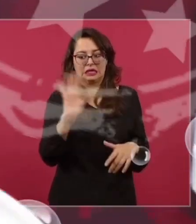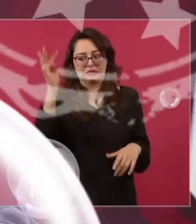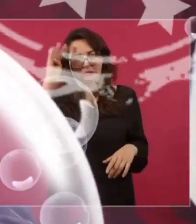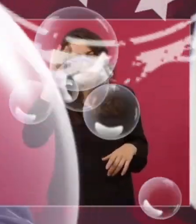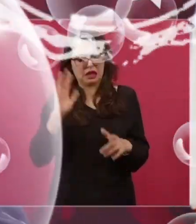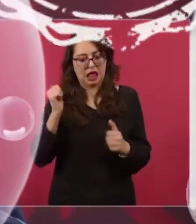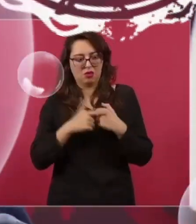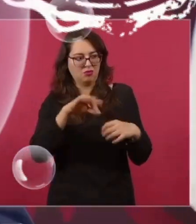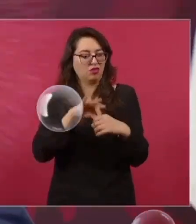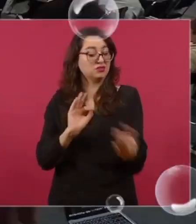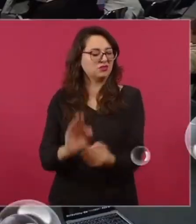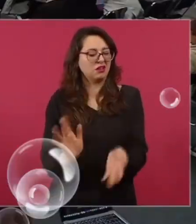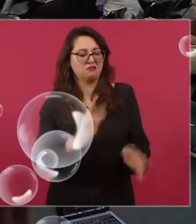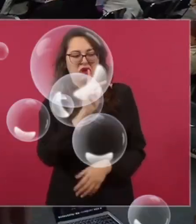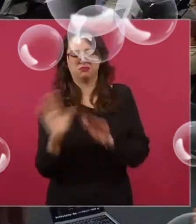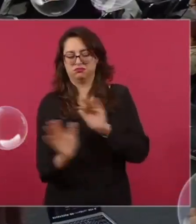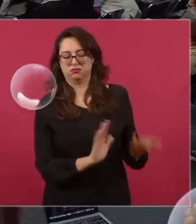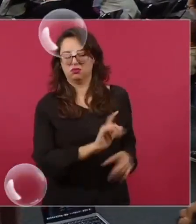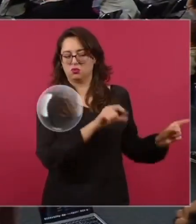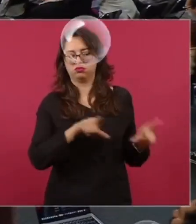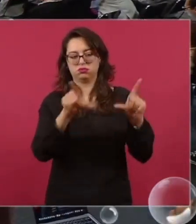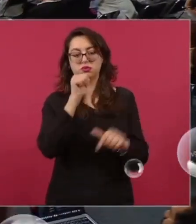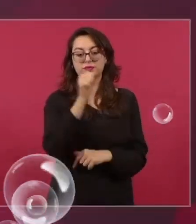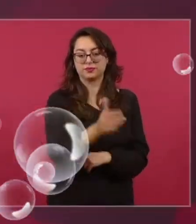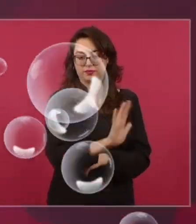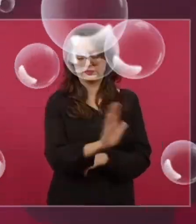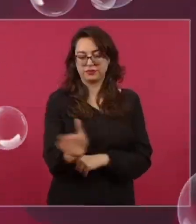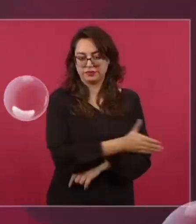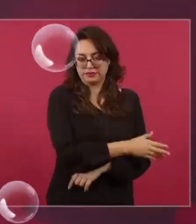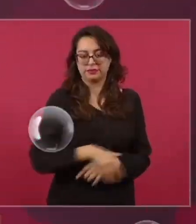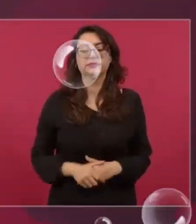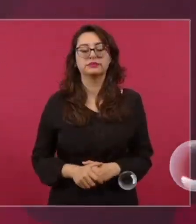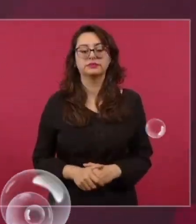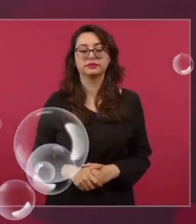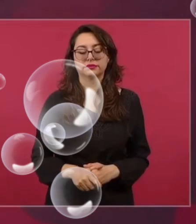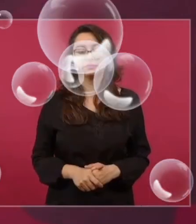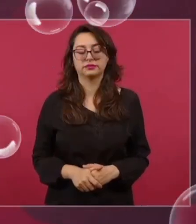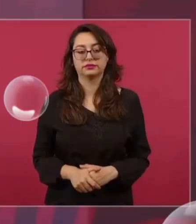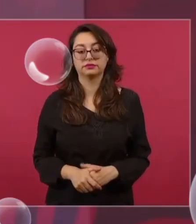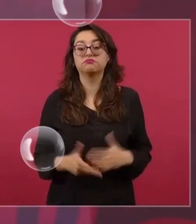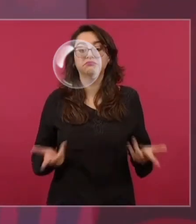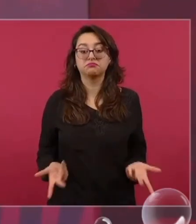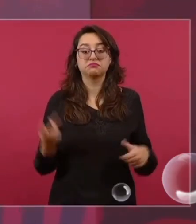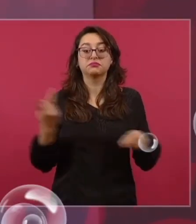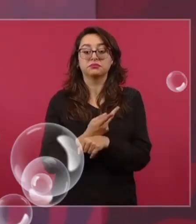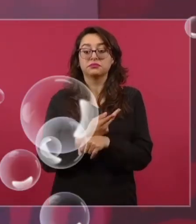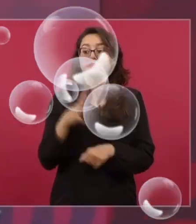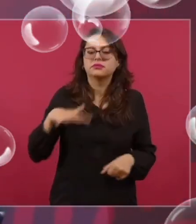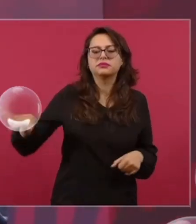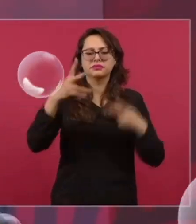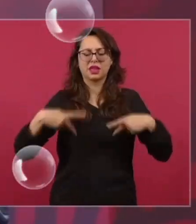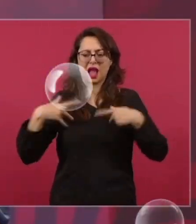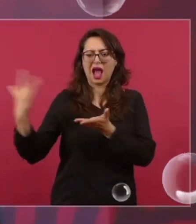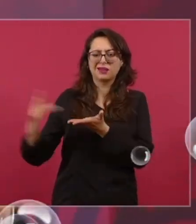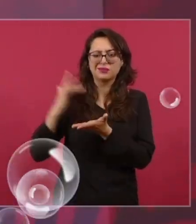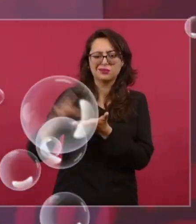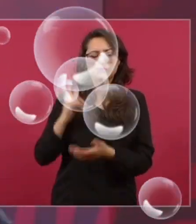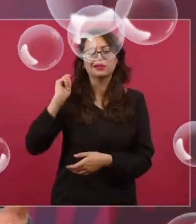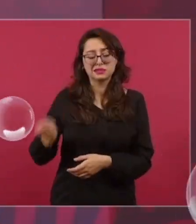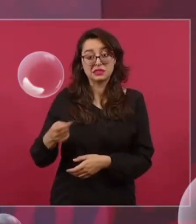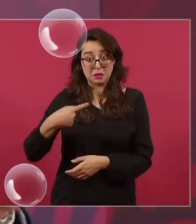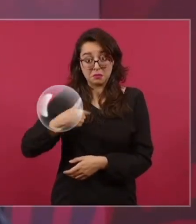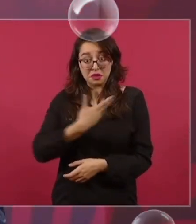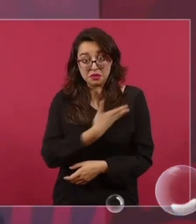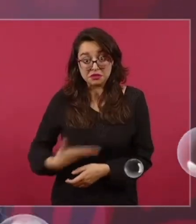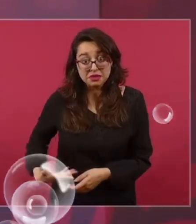Estamos bien, y no solo es la aceptación hacia la autoridad, sino yo